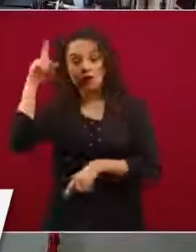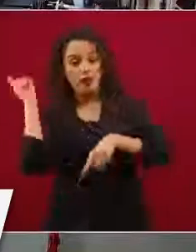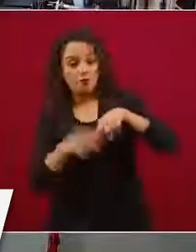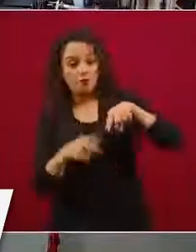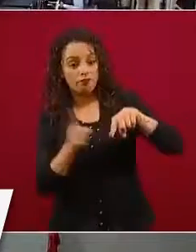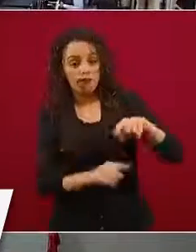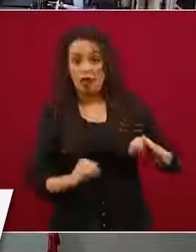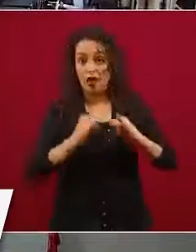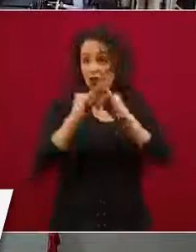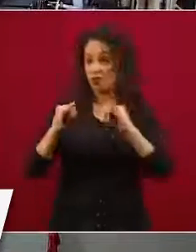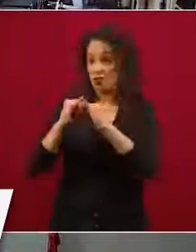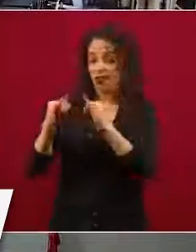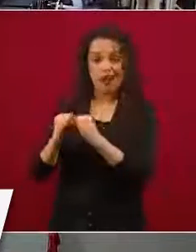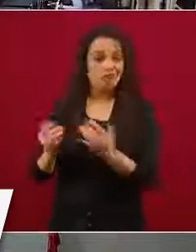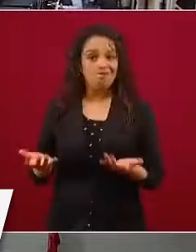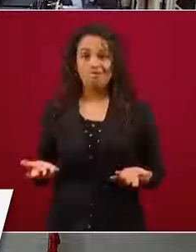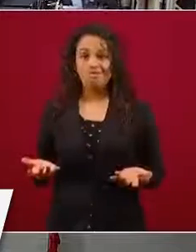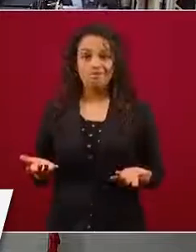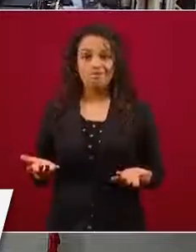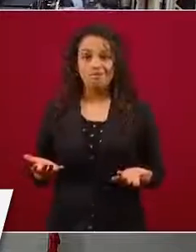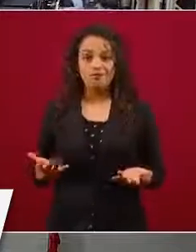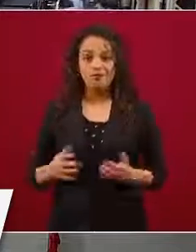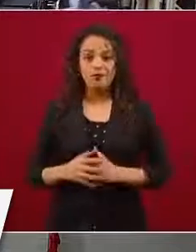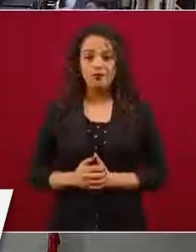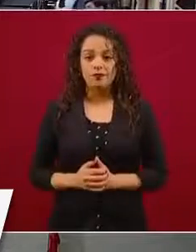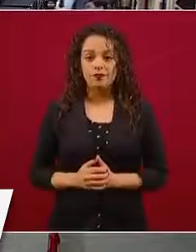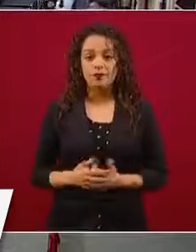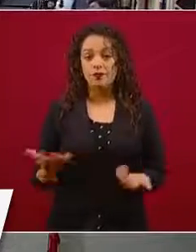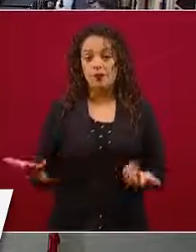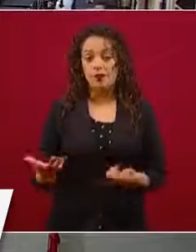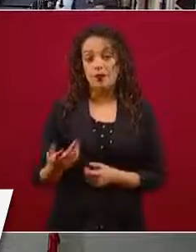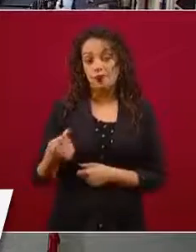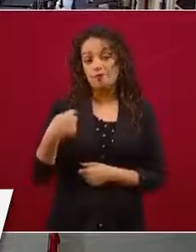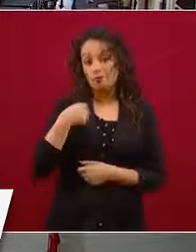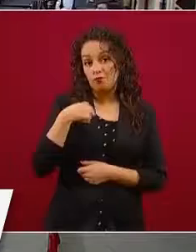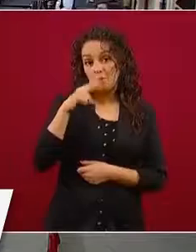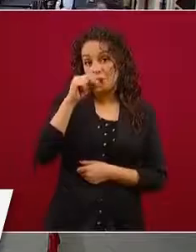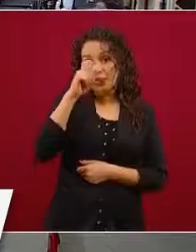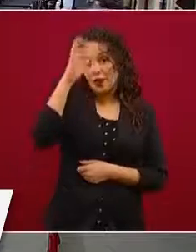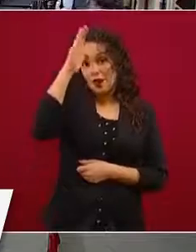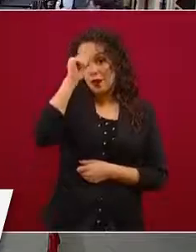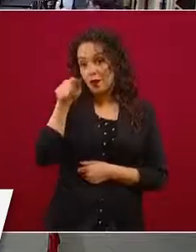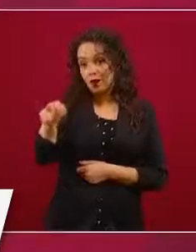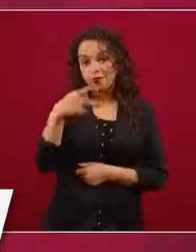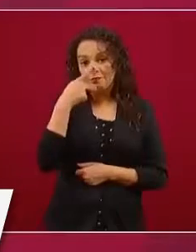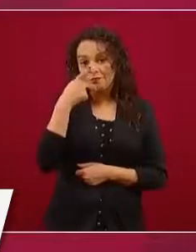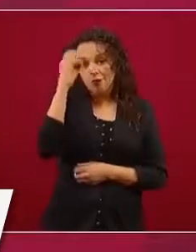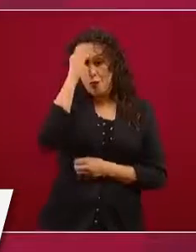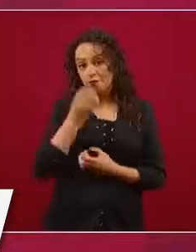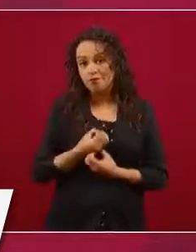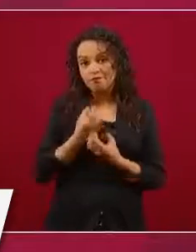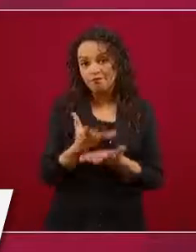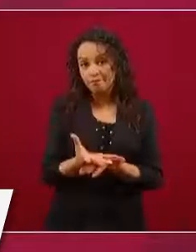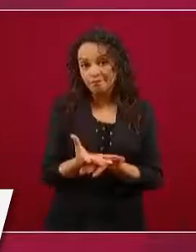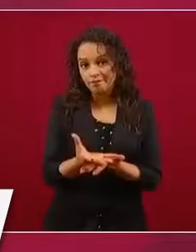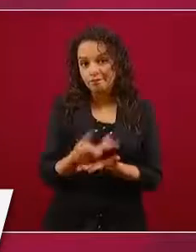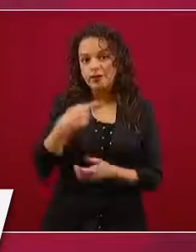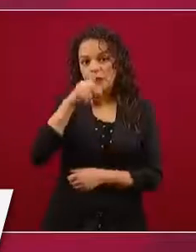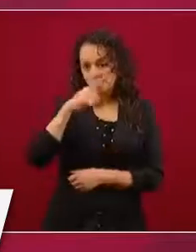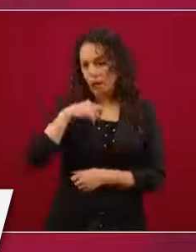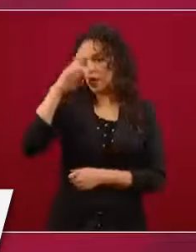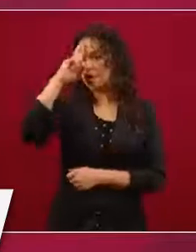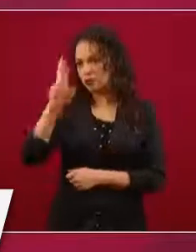discrepo de tu punto de vista, de luego lo respeto. Yo pienso que todas estas instituciones se crearon como